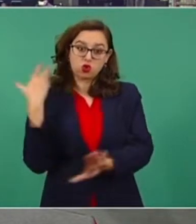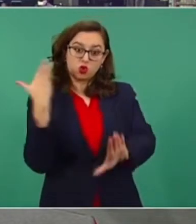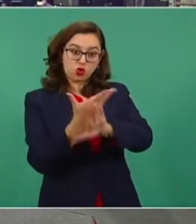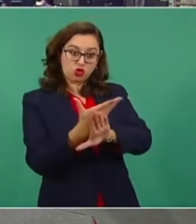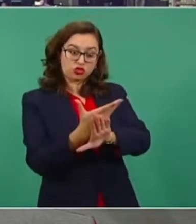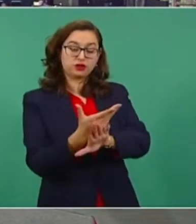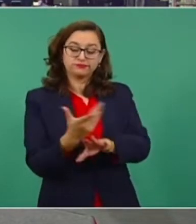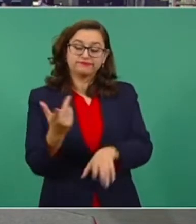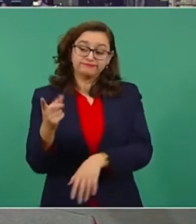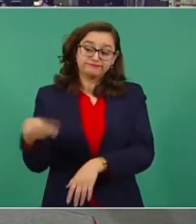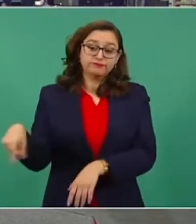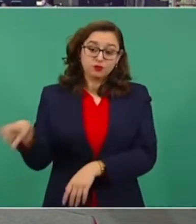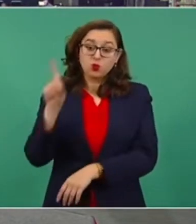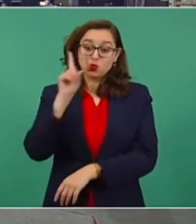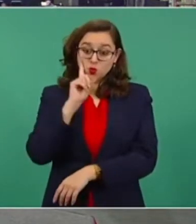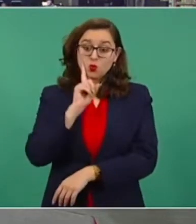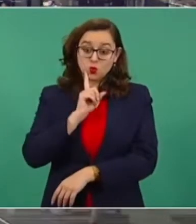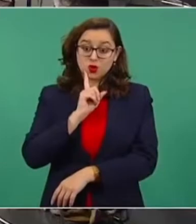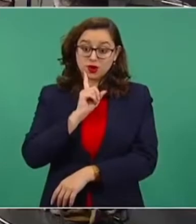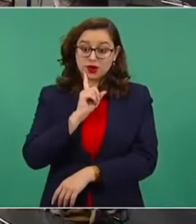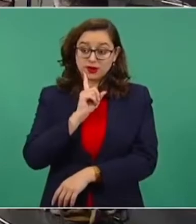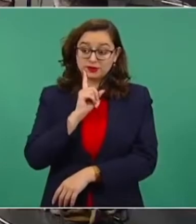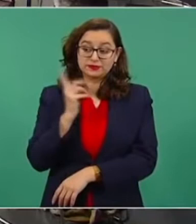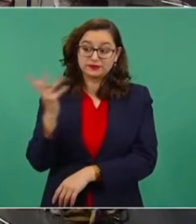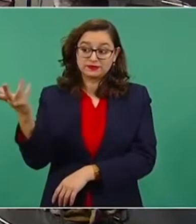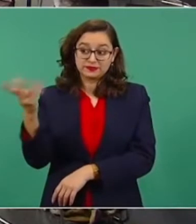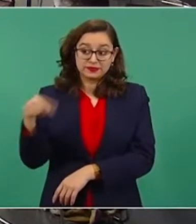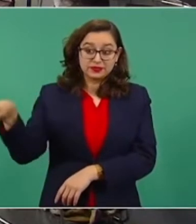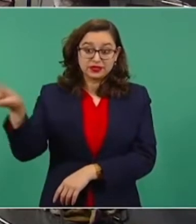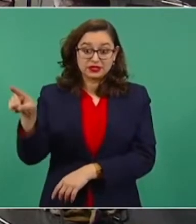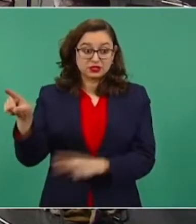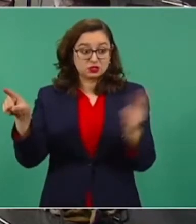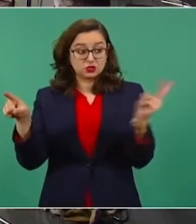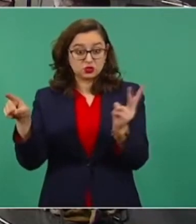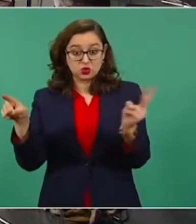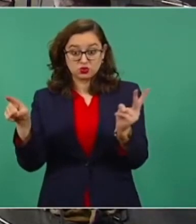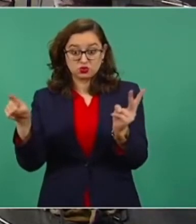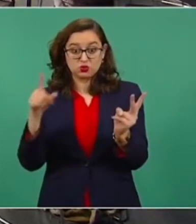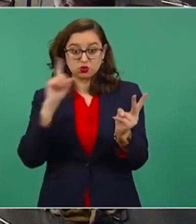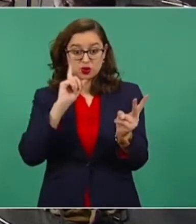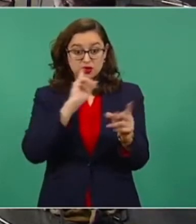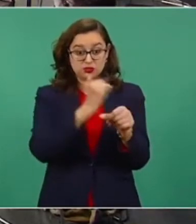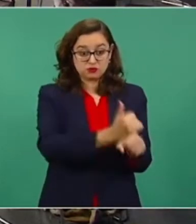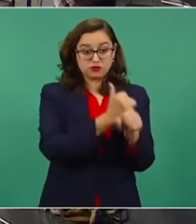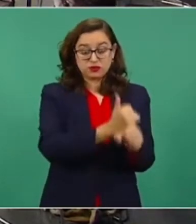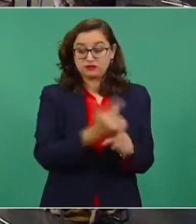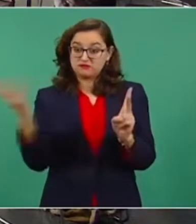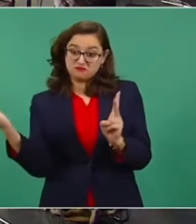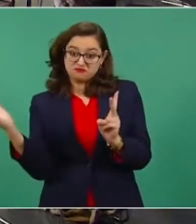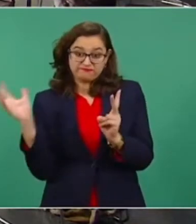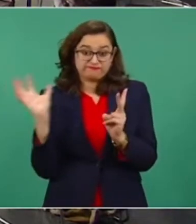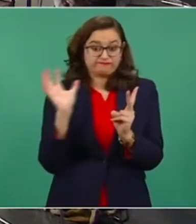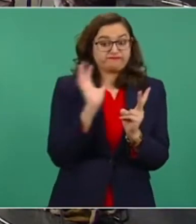es una mujer, abordaron a estas dos víctimas sin yo tener conocimiento. Y